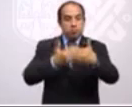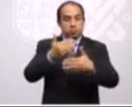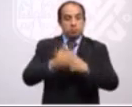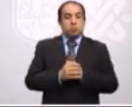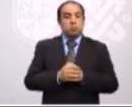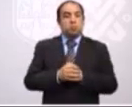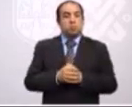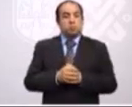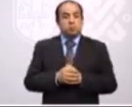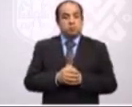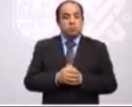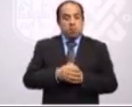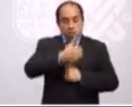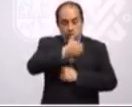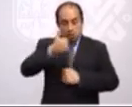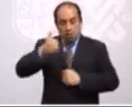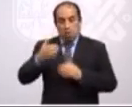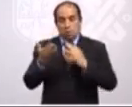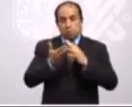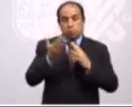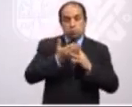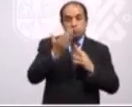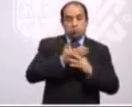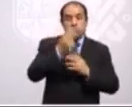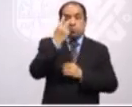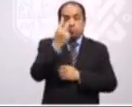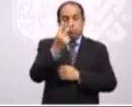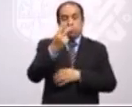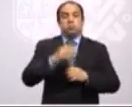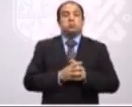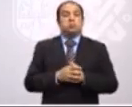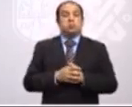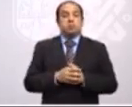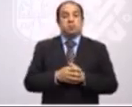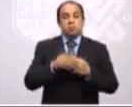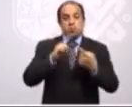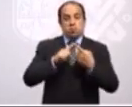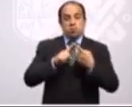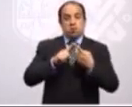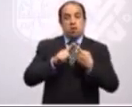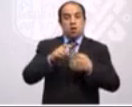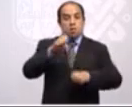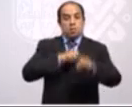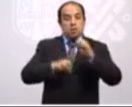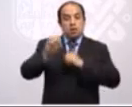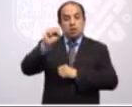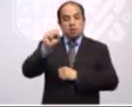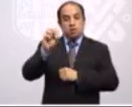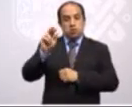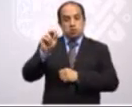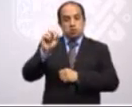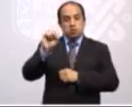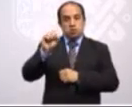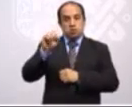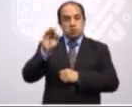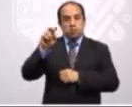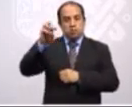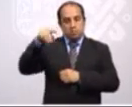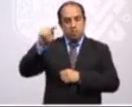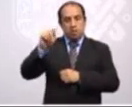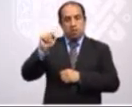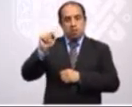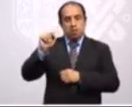concluyeron en cada una de sus fases, dos de ellas, la empresa Softmarfan SADCB y la empresa